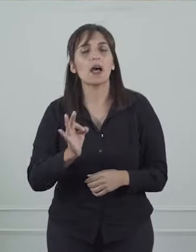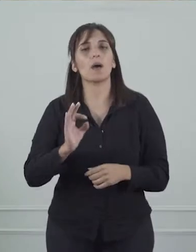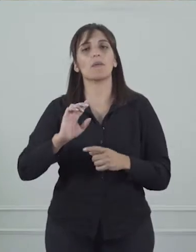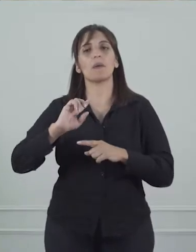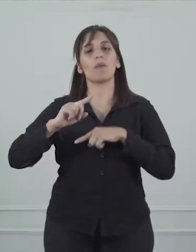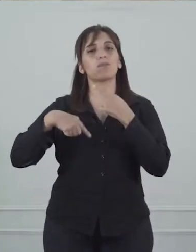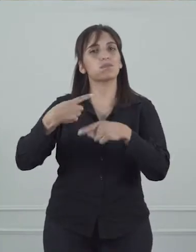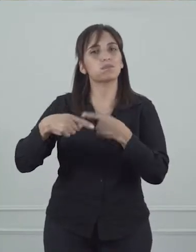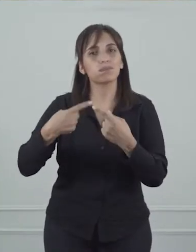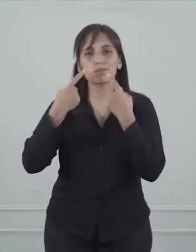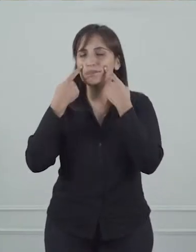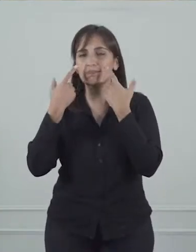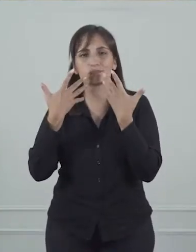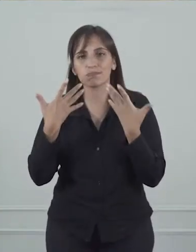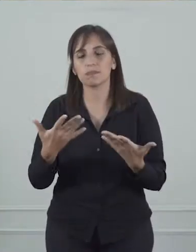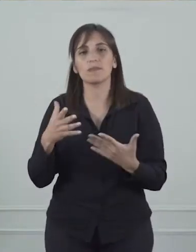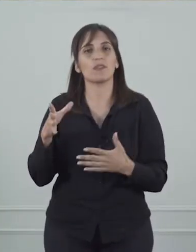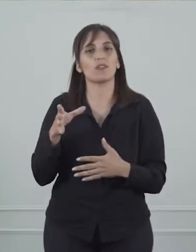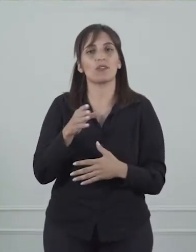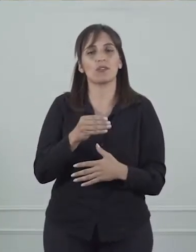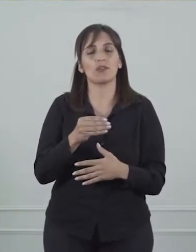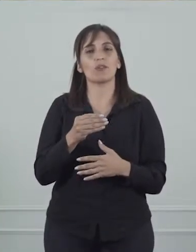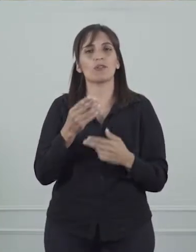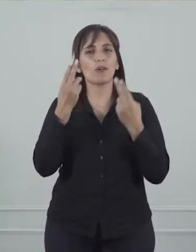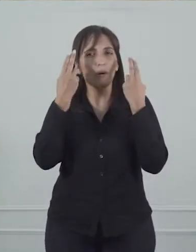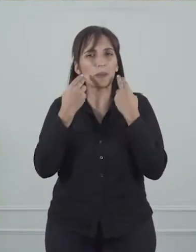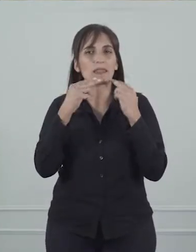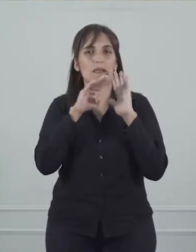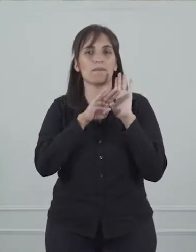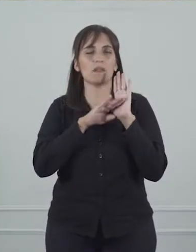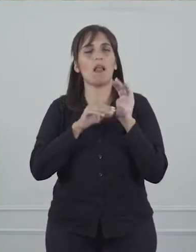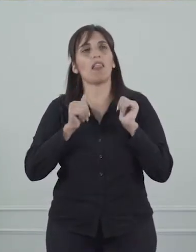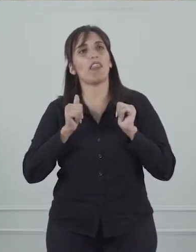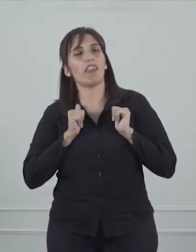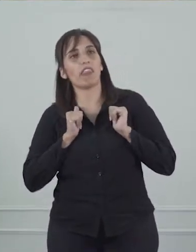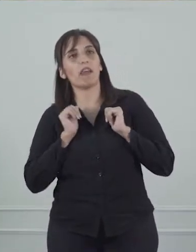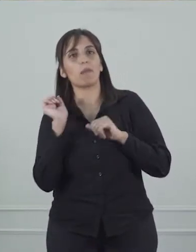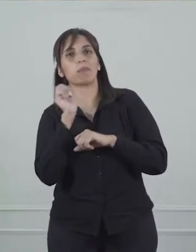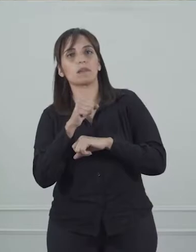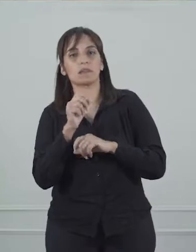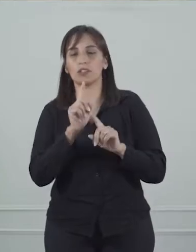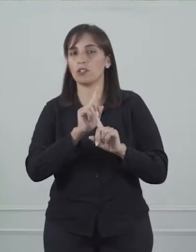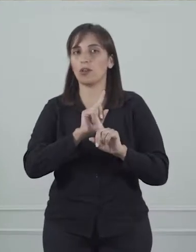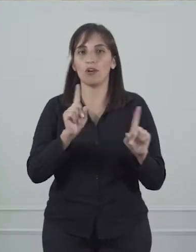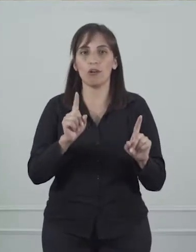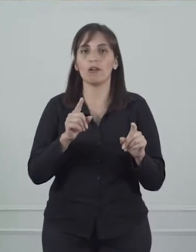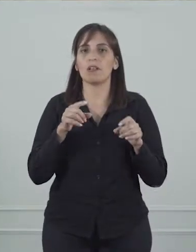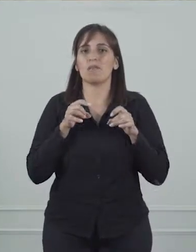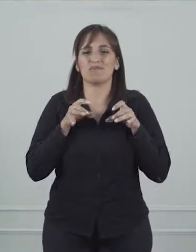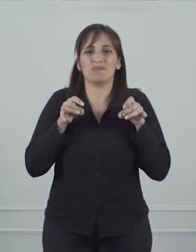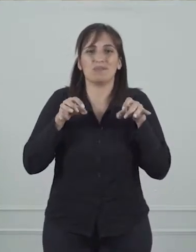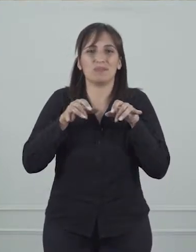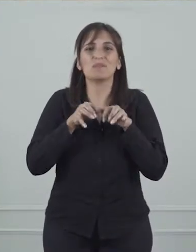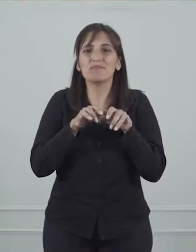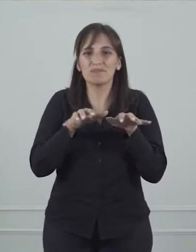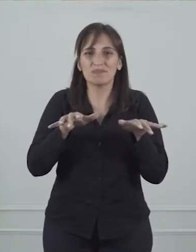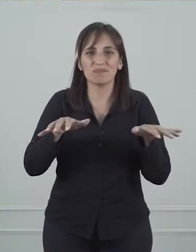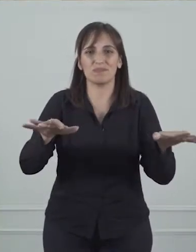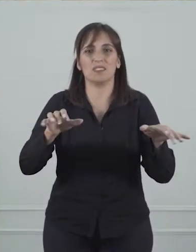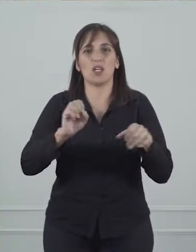seguir atentamente a todas ellas para evitar relajarnos y evitar que el coronavirus siga